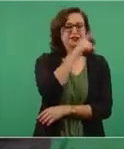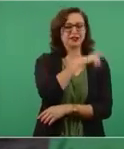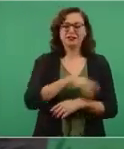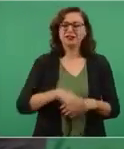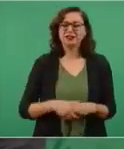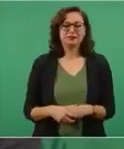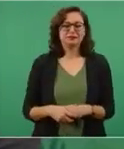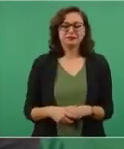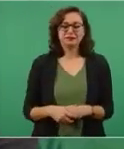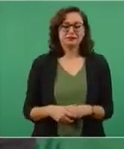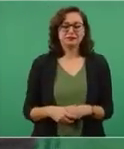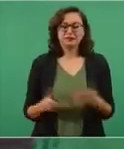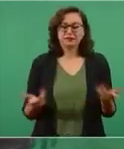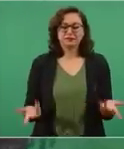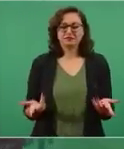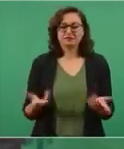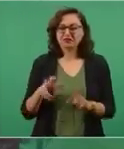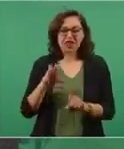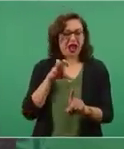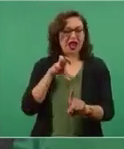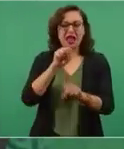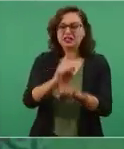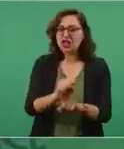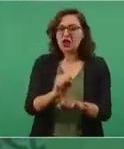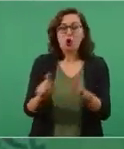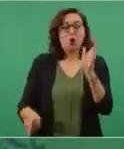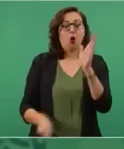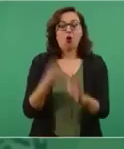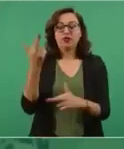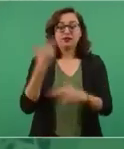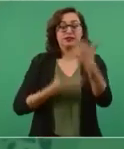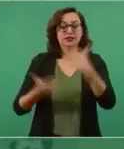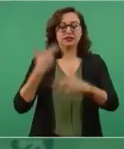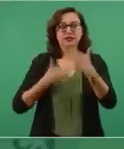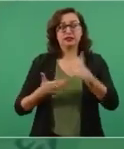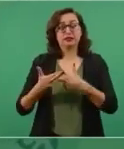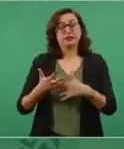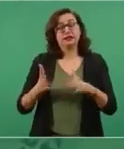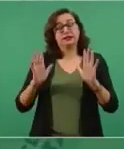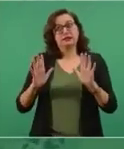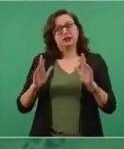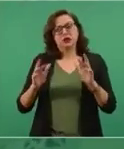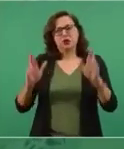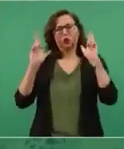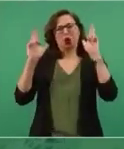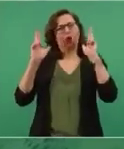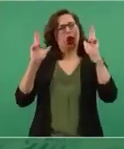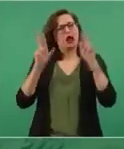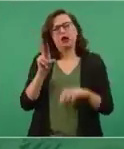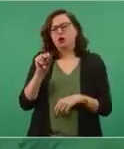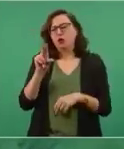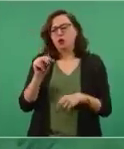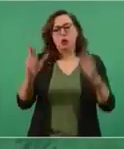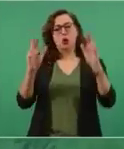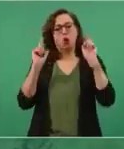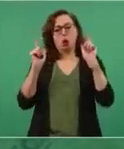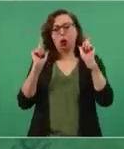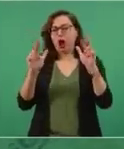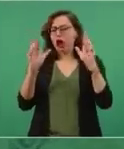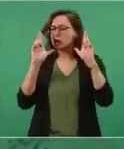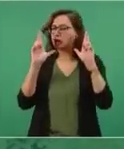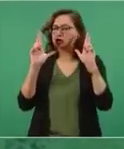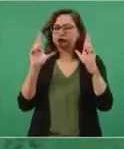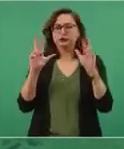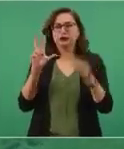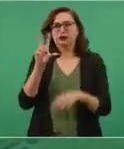a poder lograr, aunque toco madera, volvieran